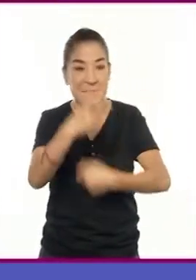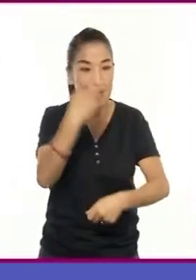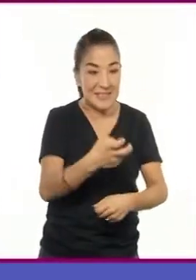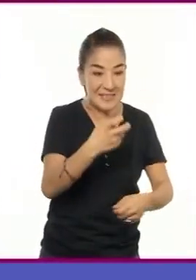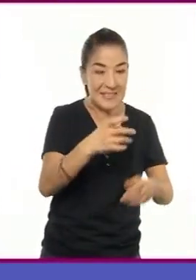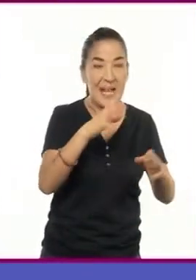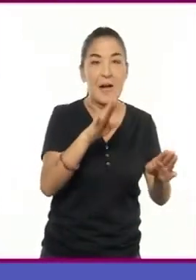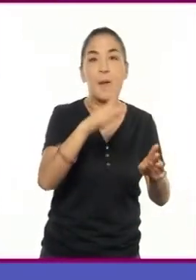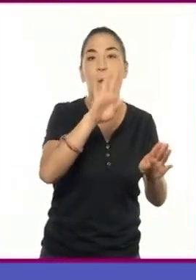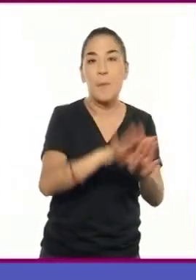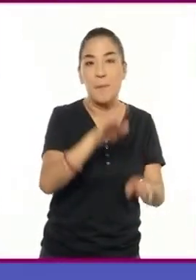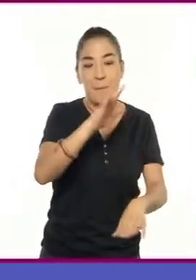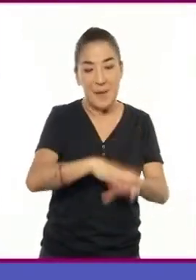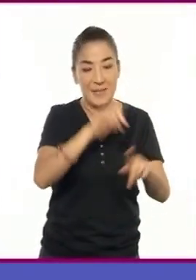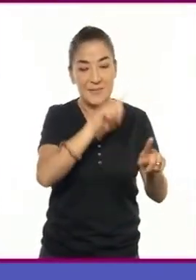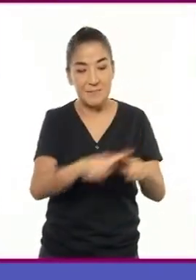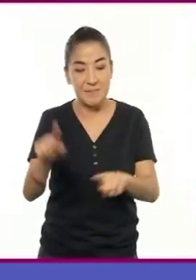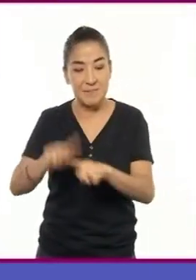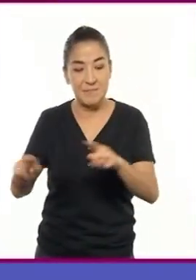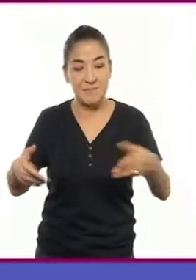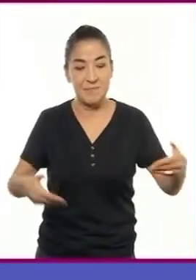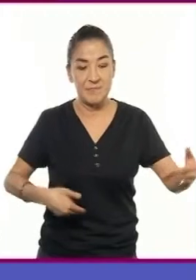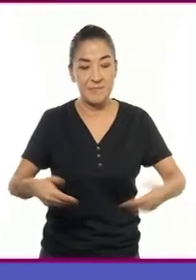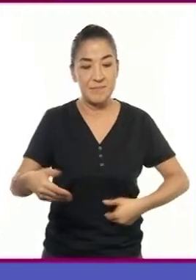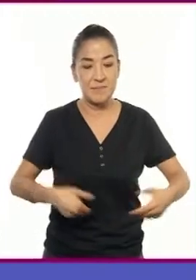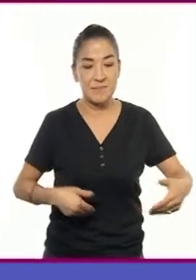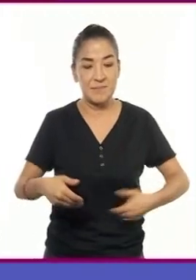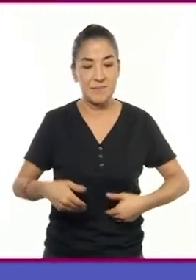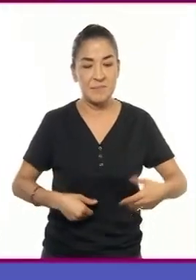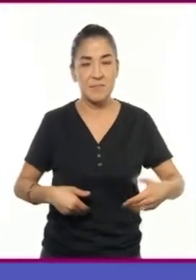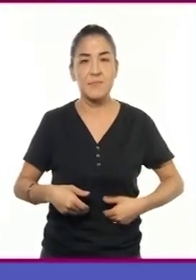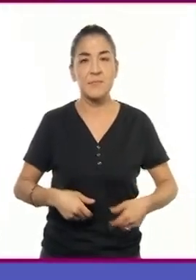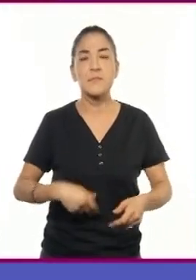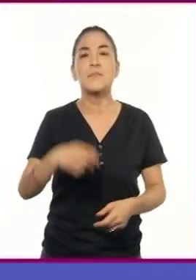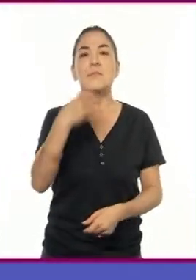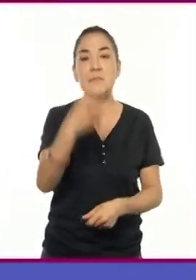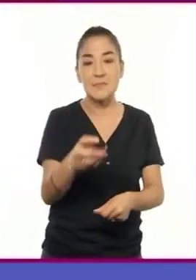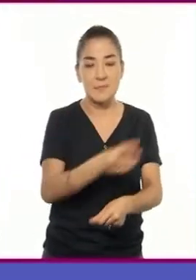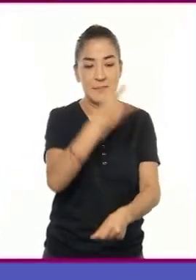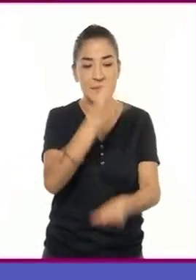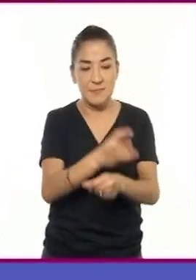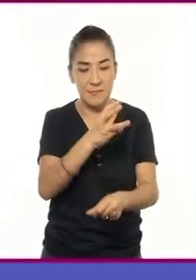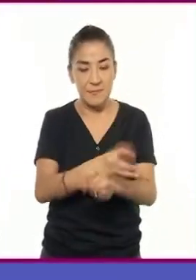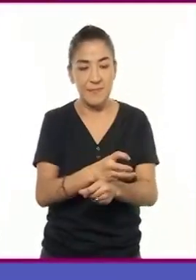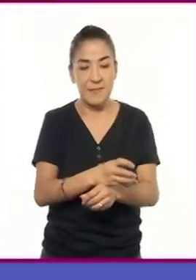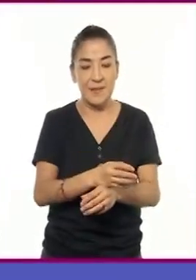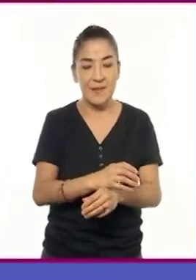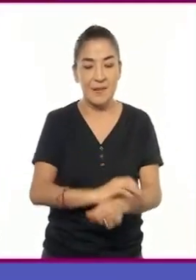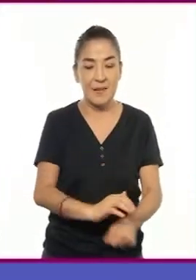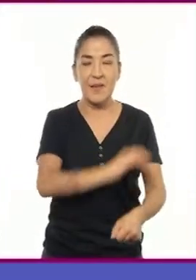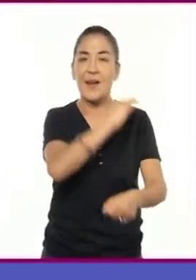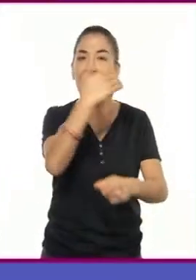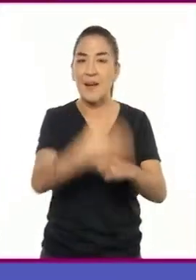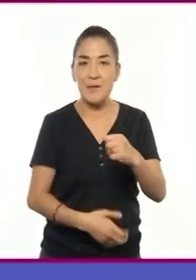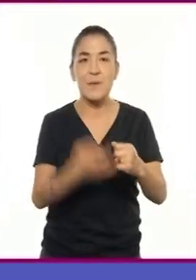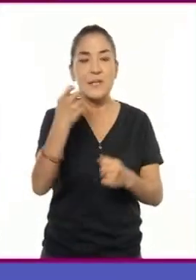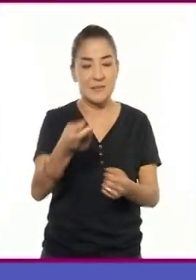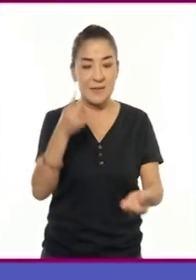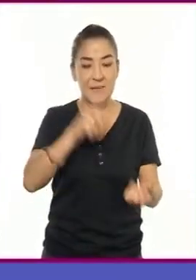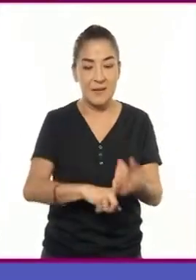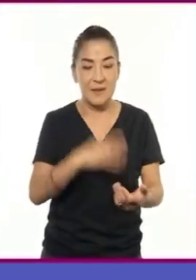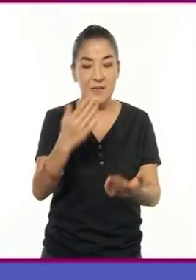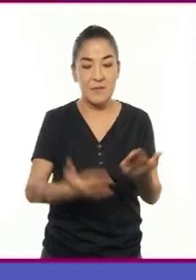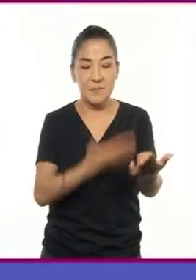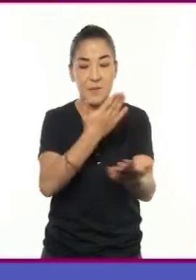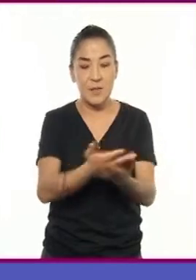conflicto para uno o varios de los personajes. Y el tercero es el desenlace, donde se presenta una